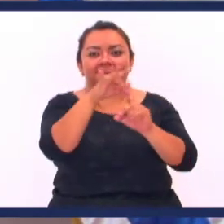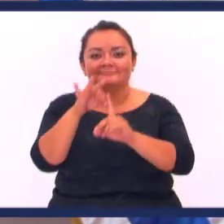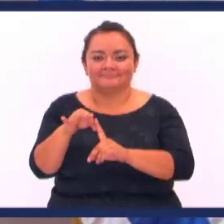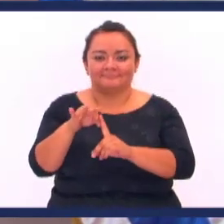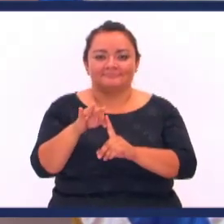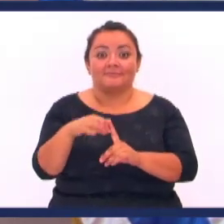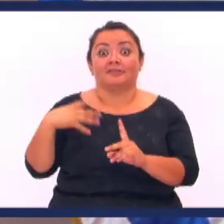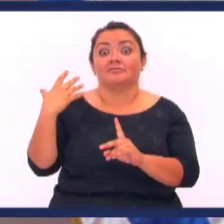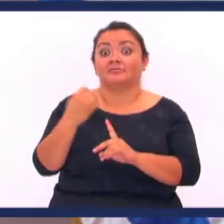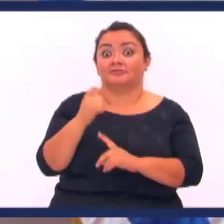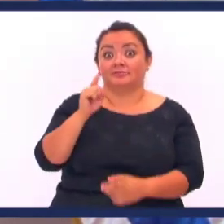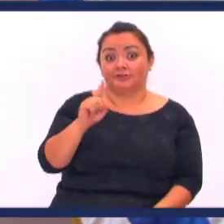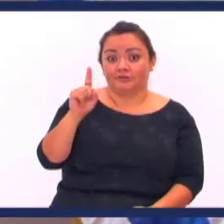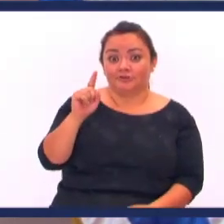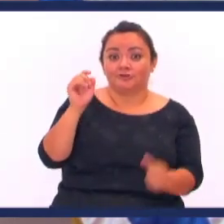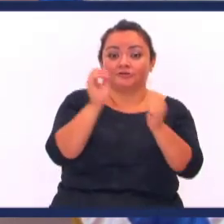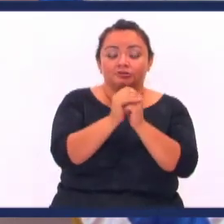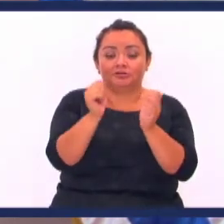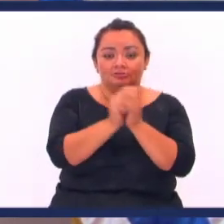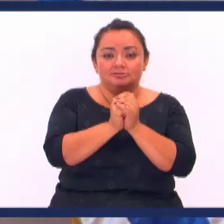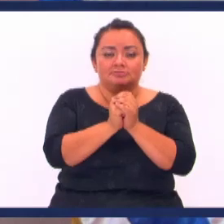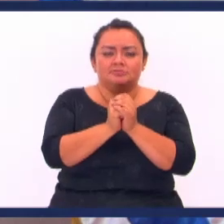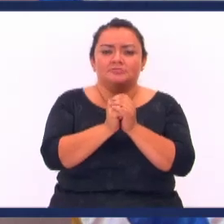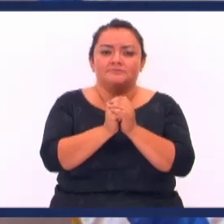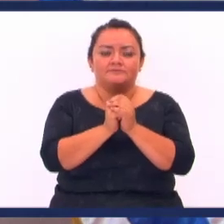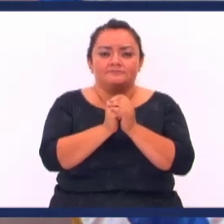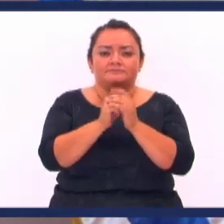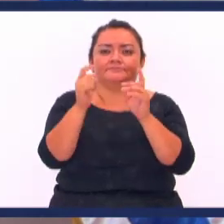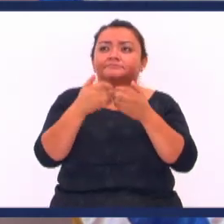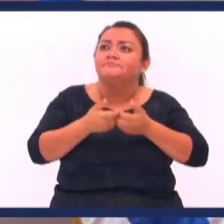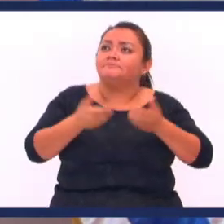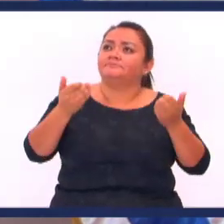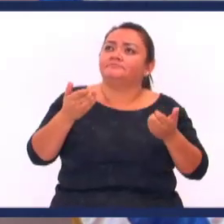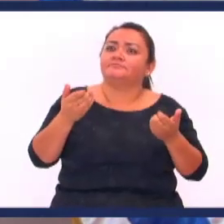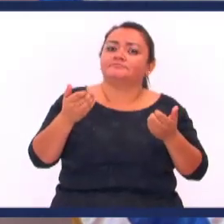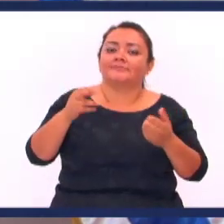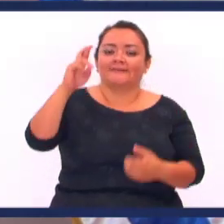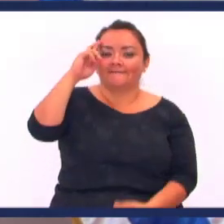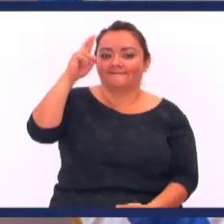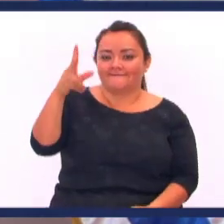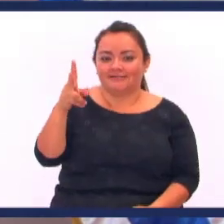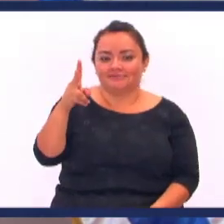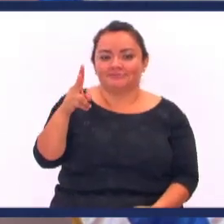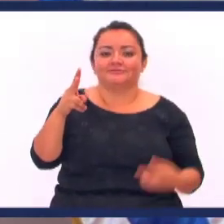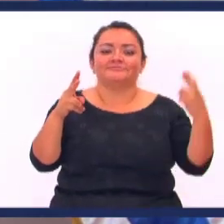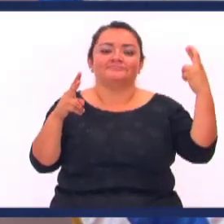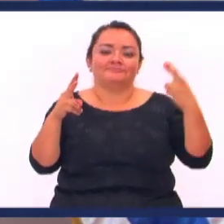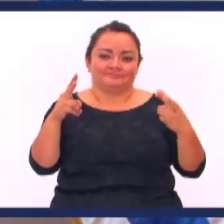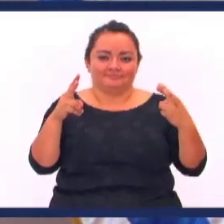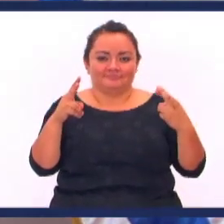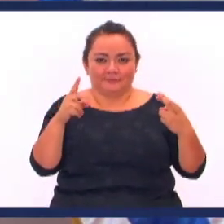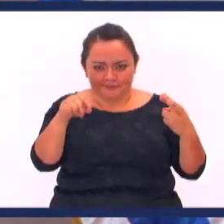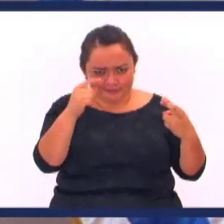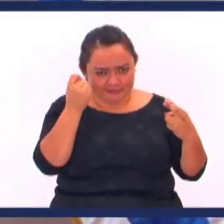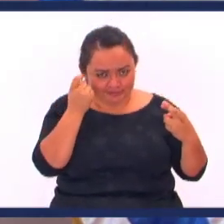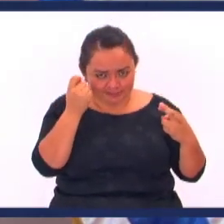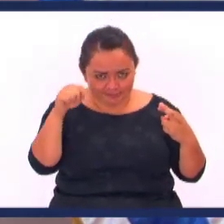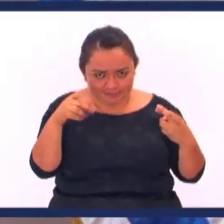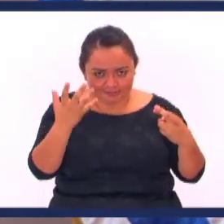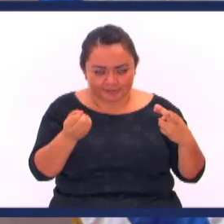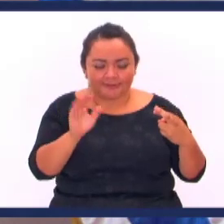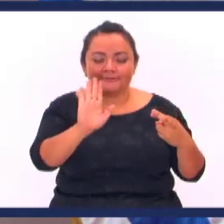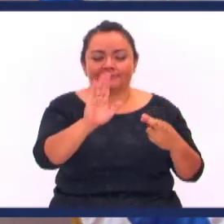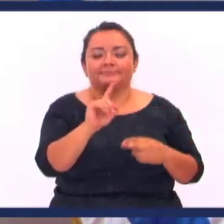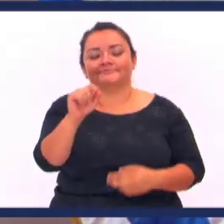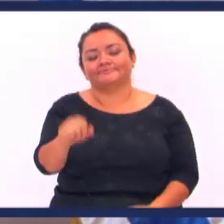Entonces el propósito De Dios En la tribulación Es separar Lo falso De lo verdadero ¿Alguien está aprendiendo Algo el día de hoy?